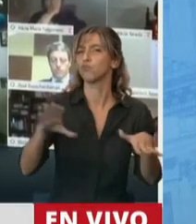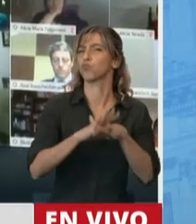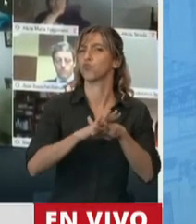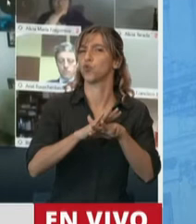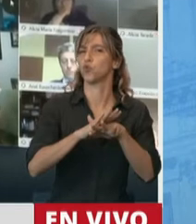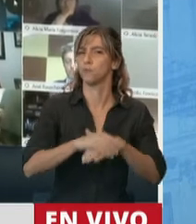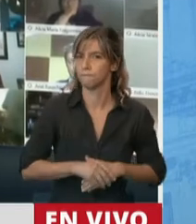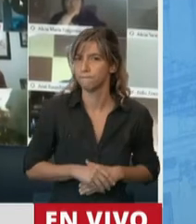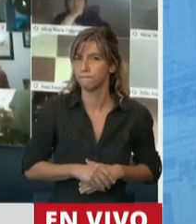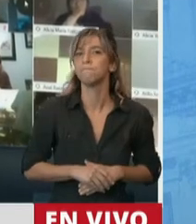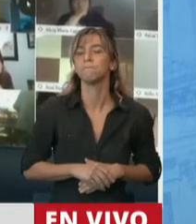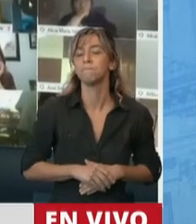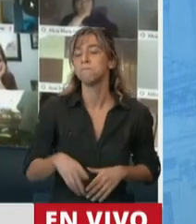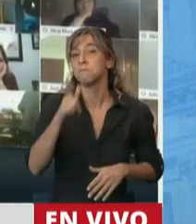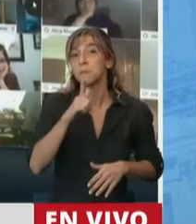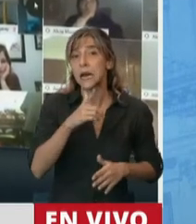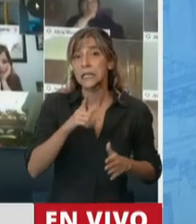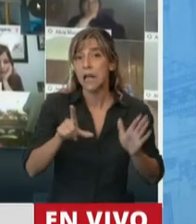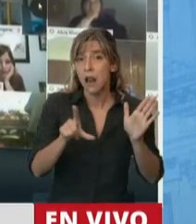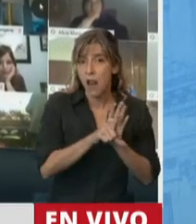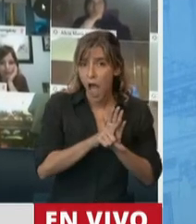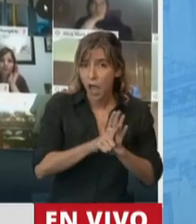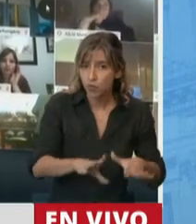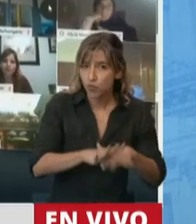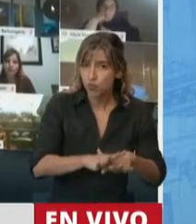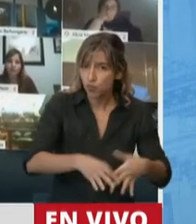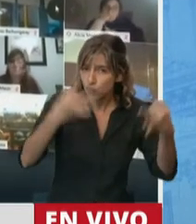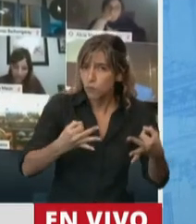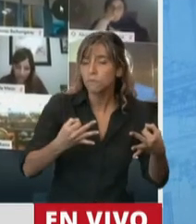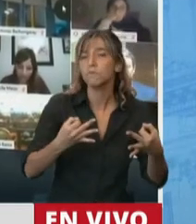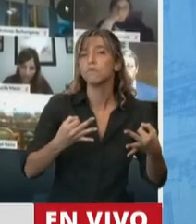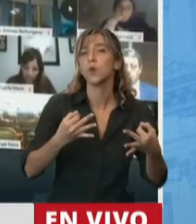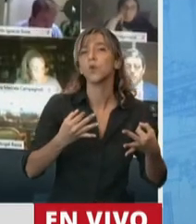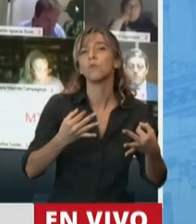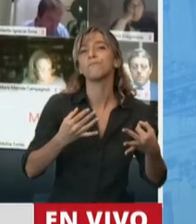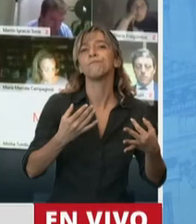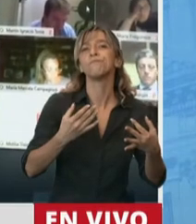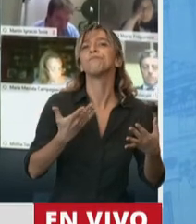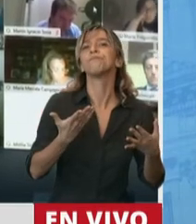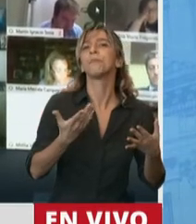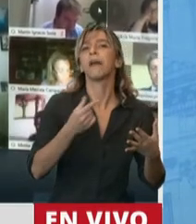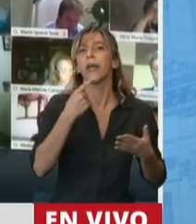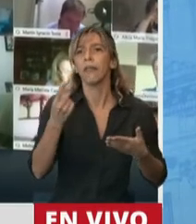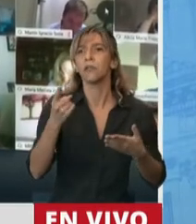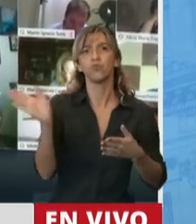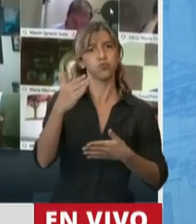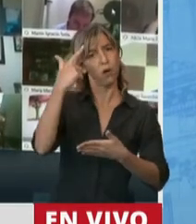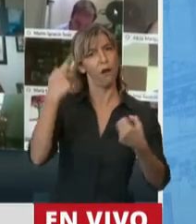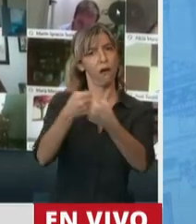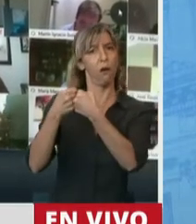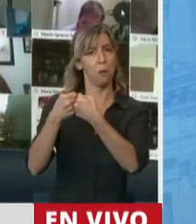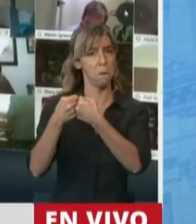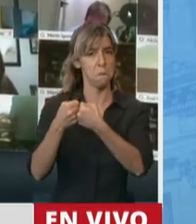creo que una buena ley es una ley no que refleja el consenso, sino que refleja un